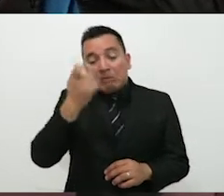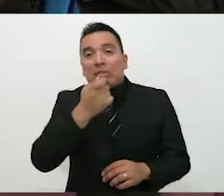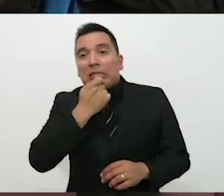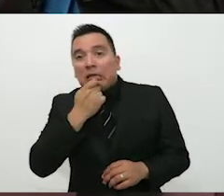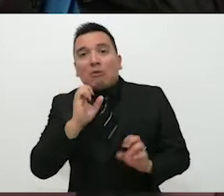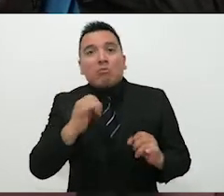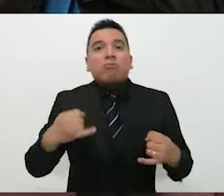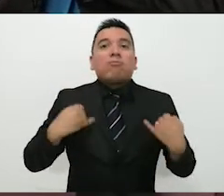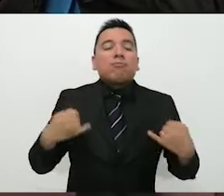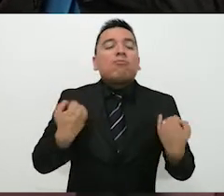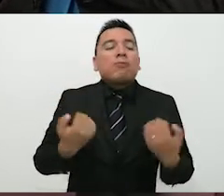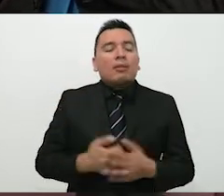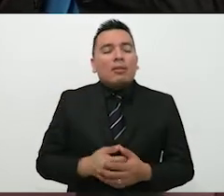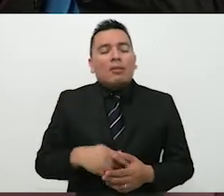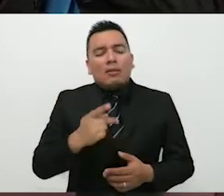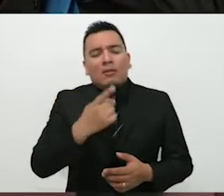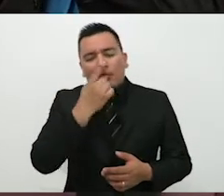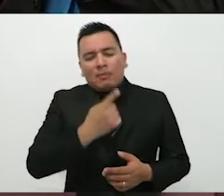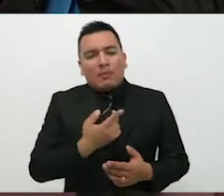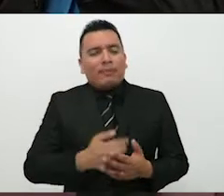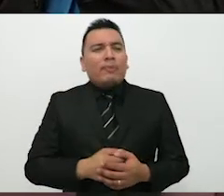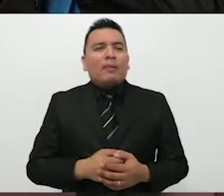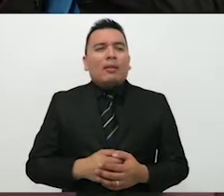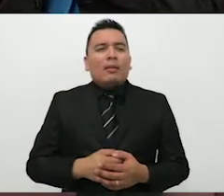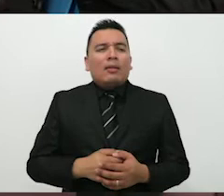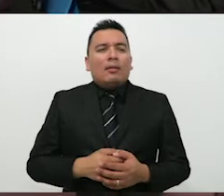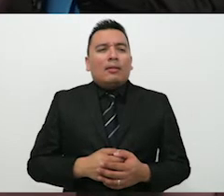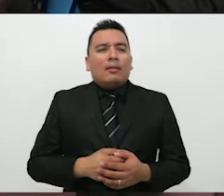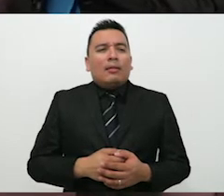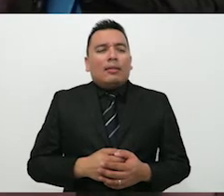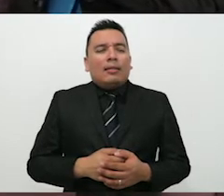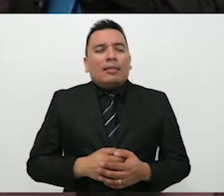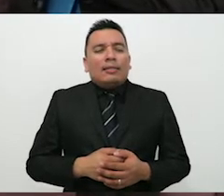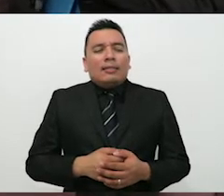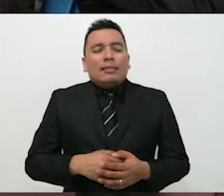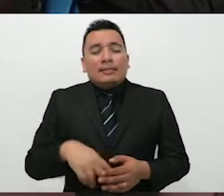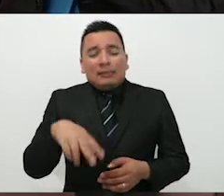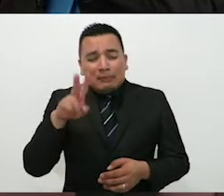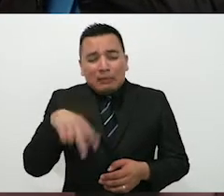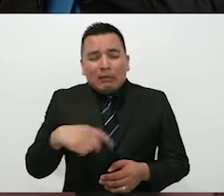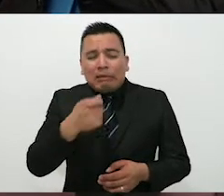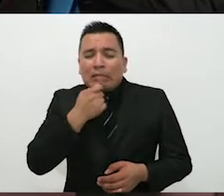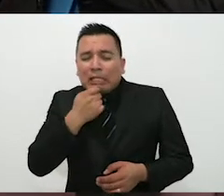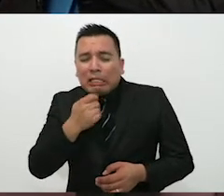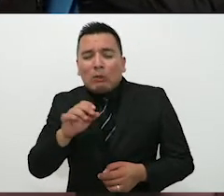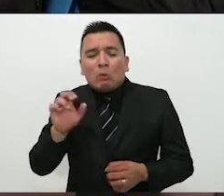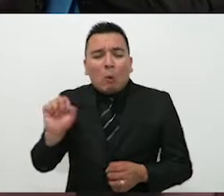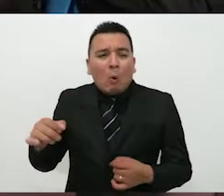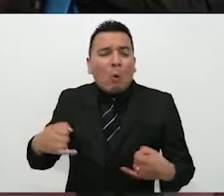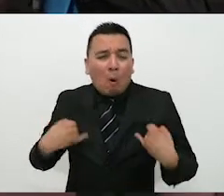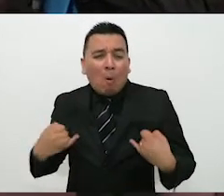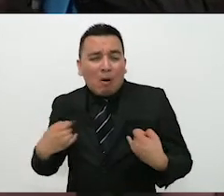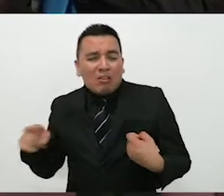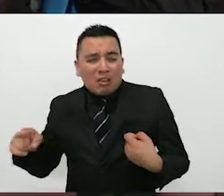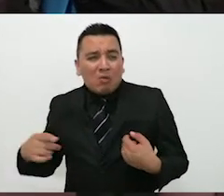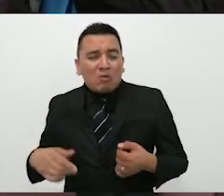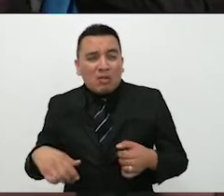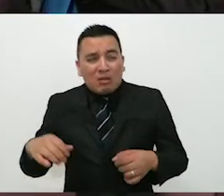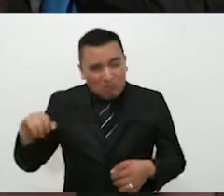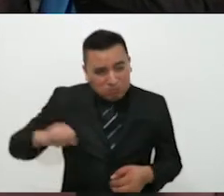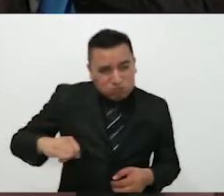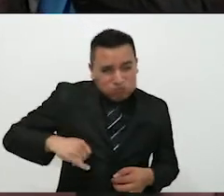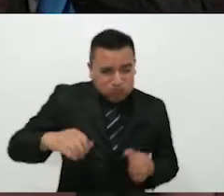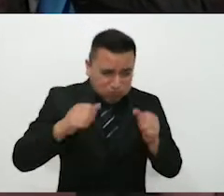y existe realmente un mito que no se involucra mucho en este tipo de cuestiones de educación cívica. ¿Es cierto